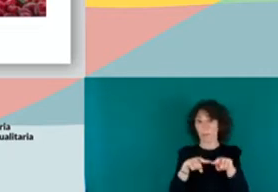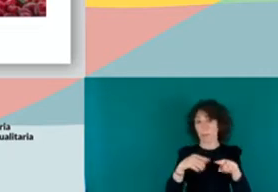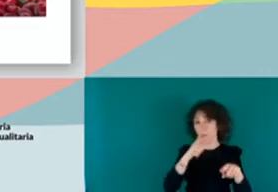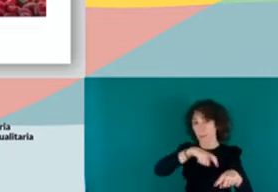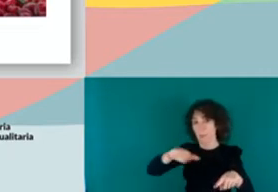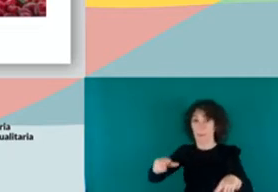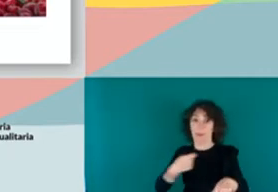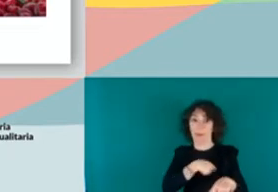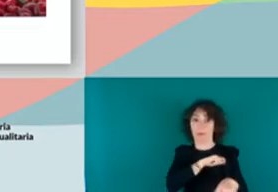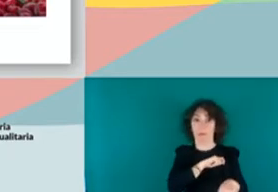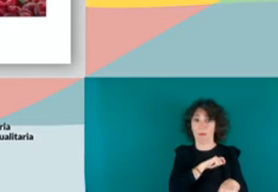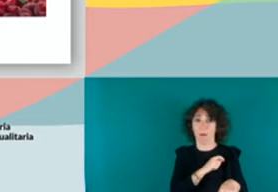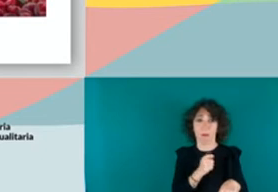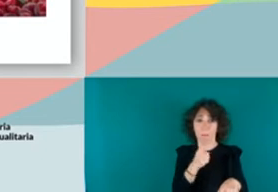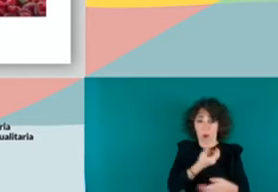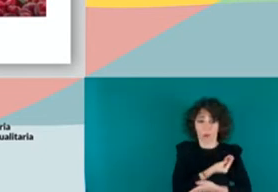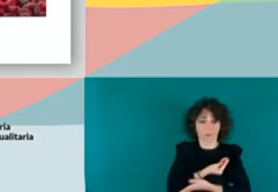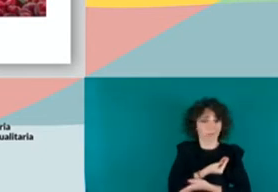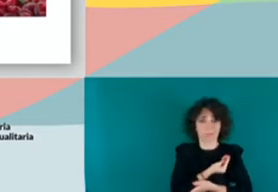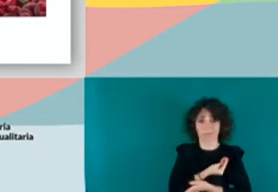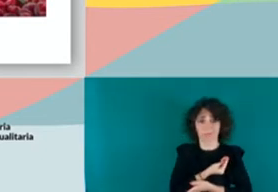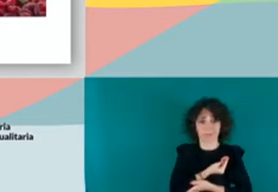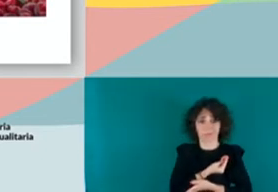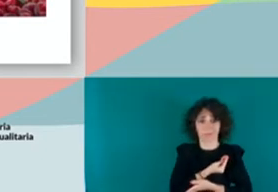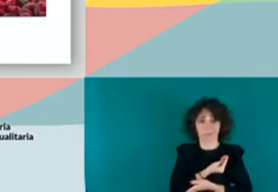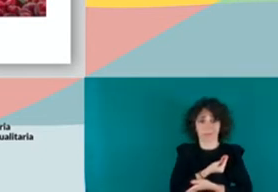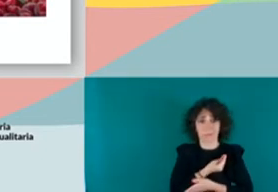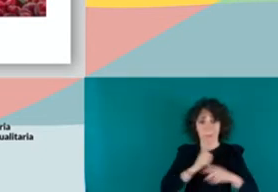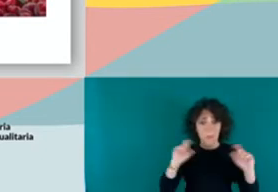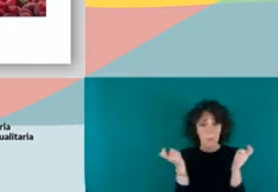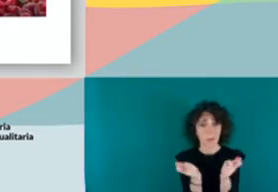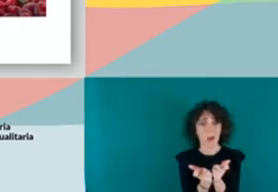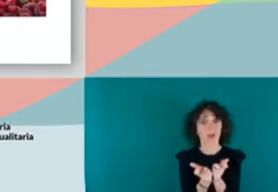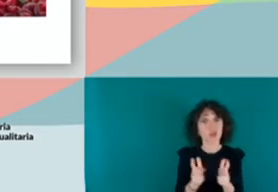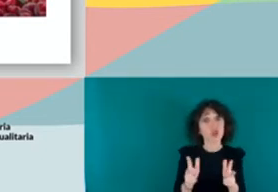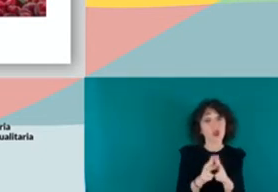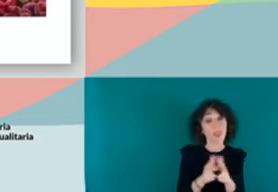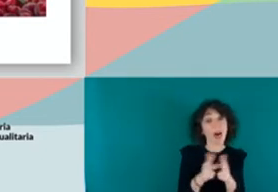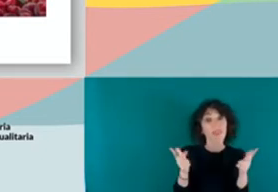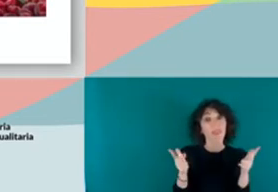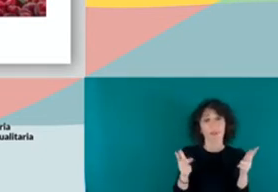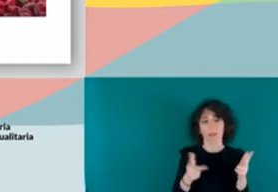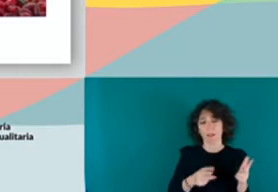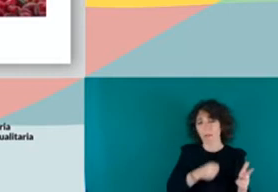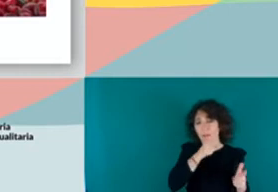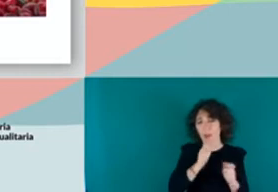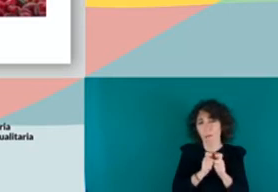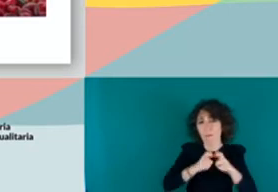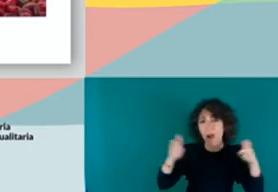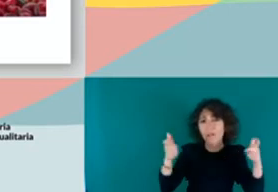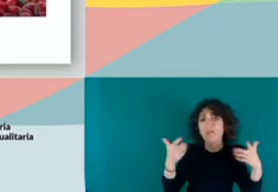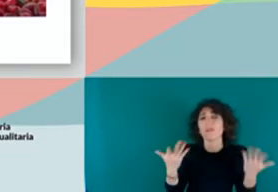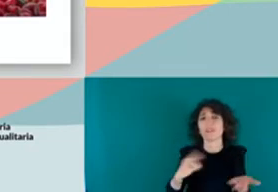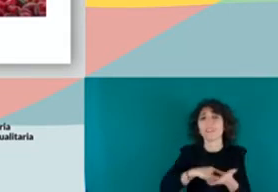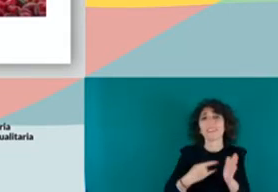menos natalidad, cada vez la sociedad envejecida. ¿Cómo vamos a sostener nuestro sistema de pensiones?